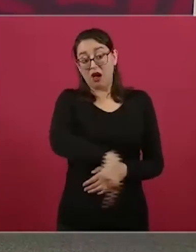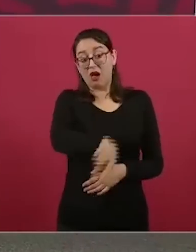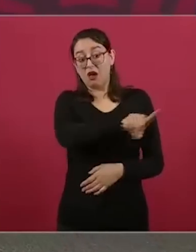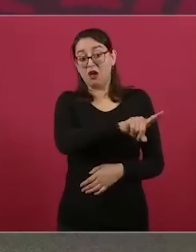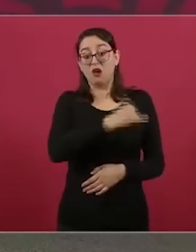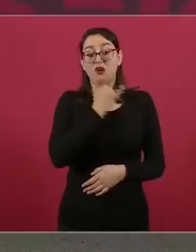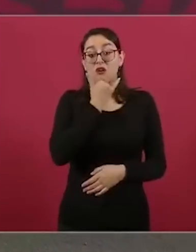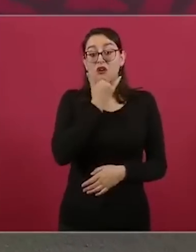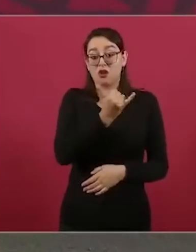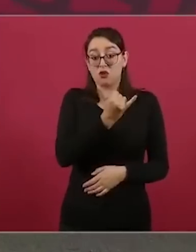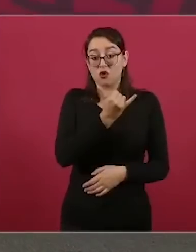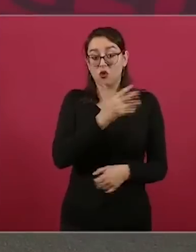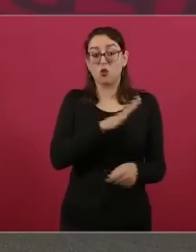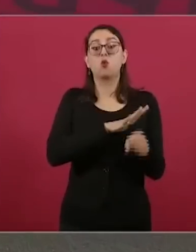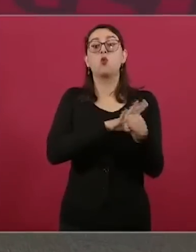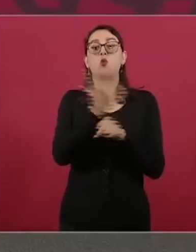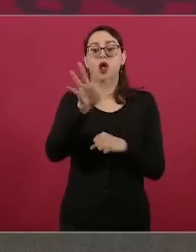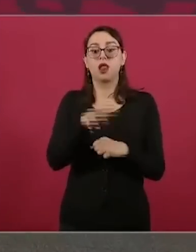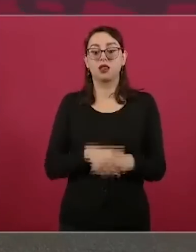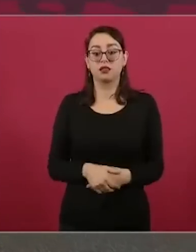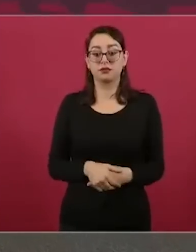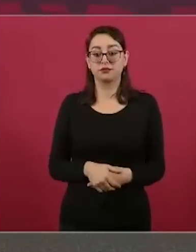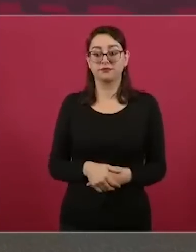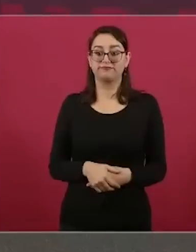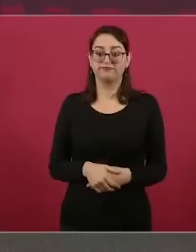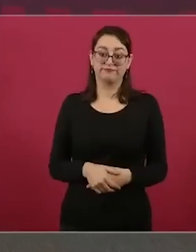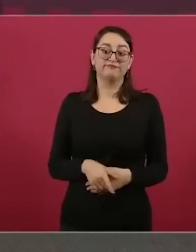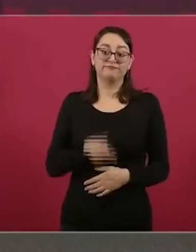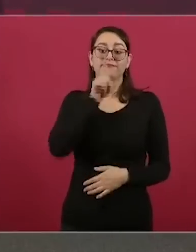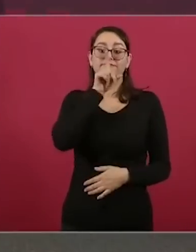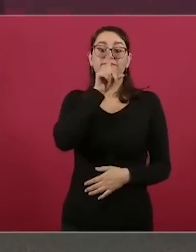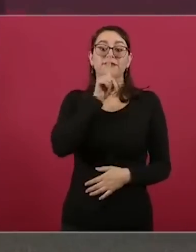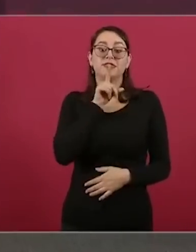timar al pueblo,